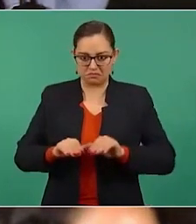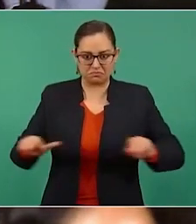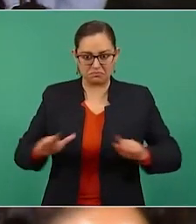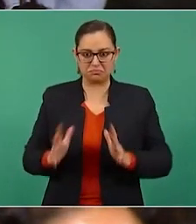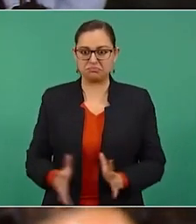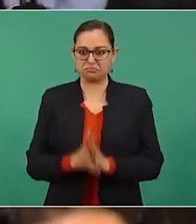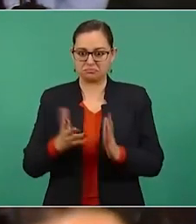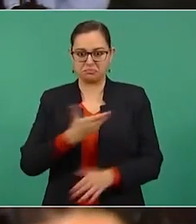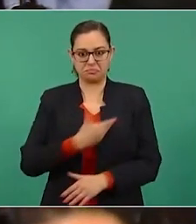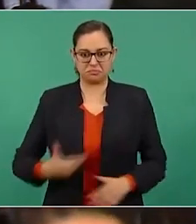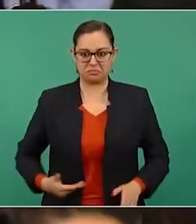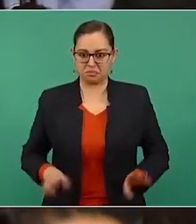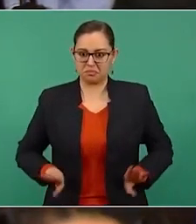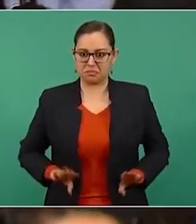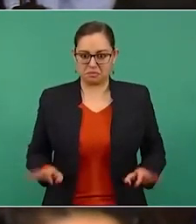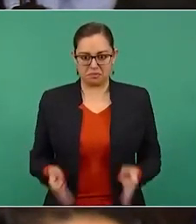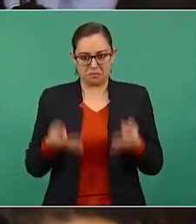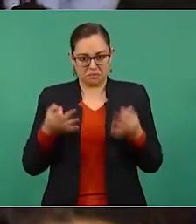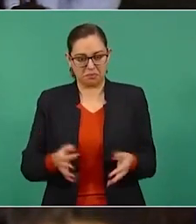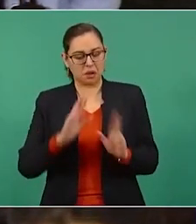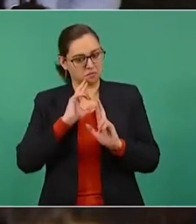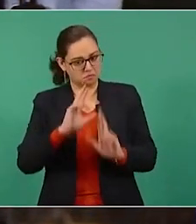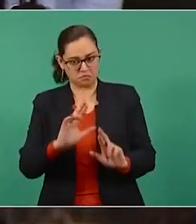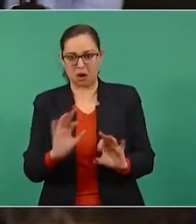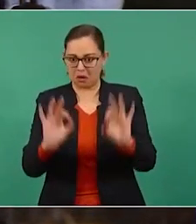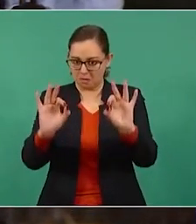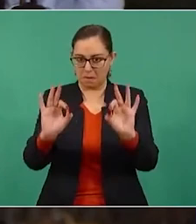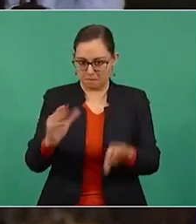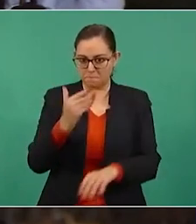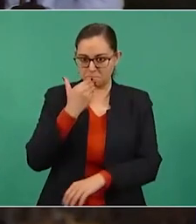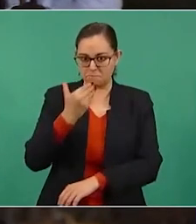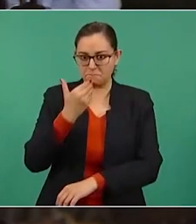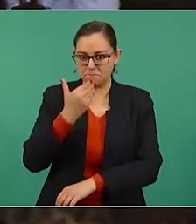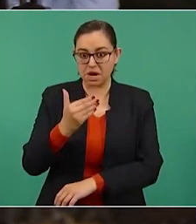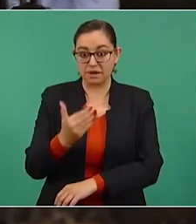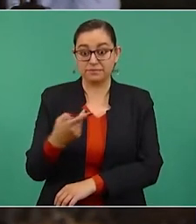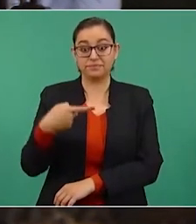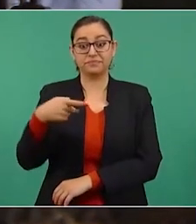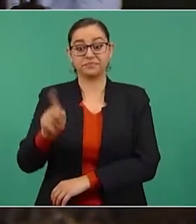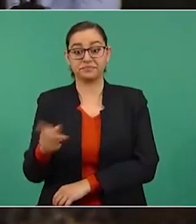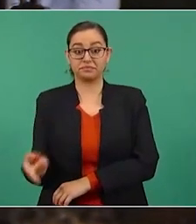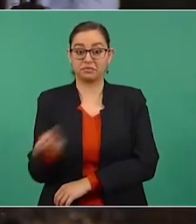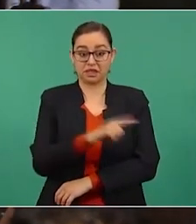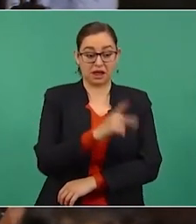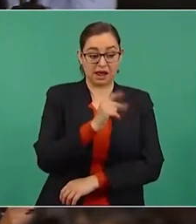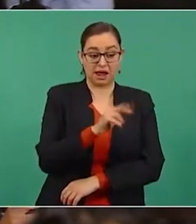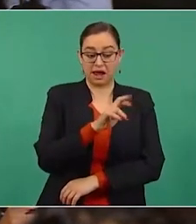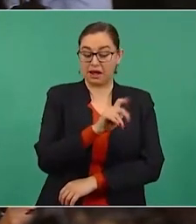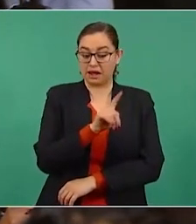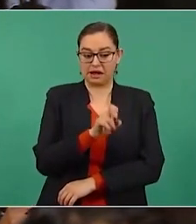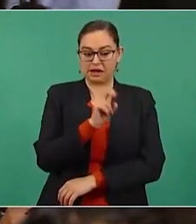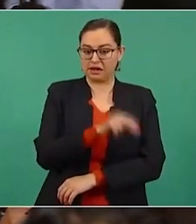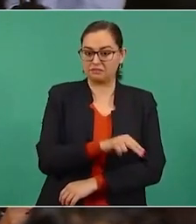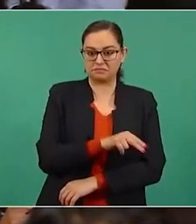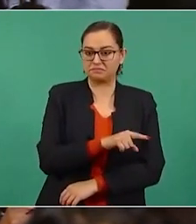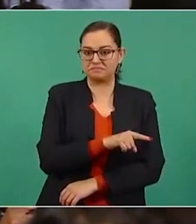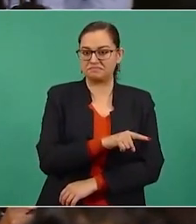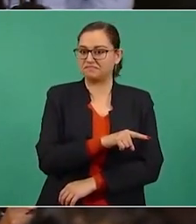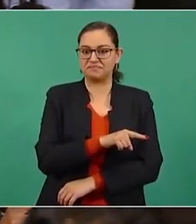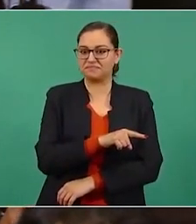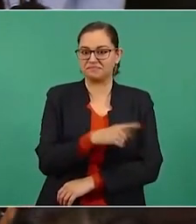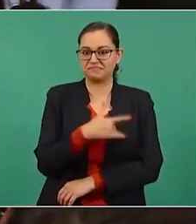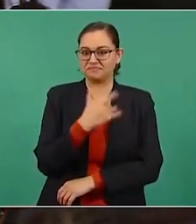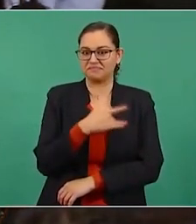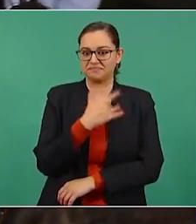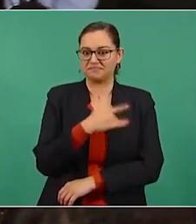jefe de Estado. Pero no podemos decir lo mismo sobre la respuesta de Krause, quien al ver descubiertos sus ardides